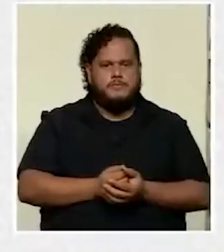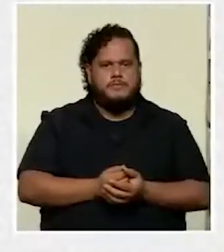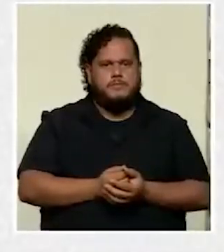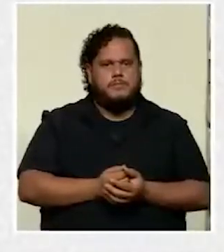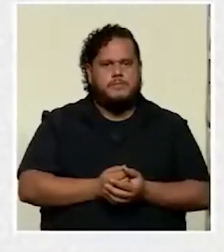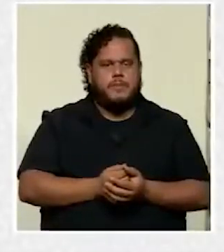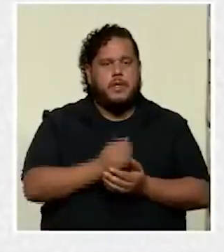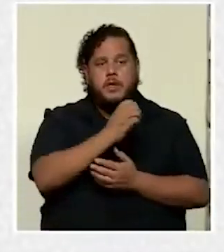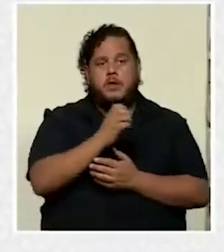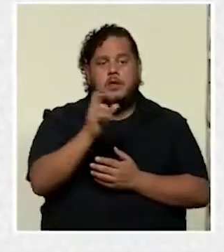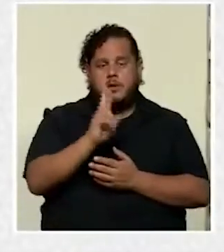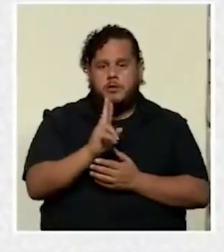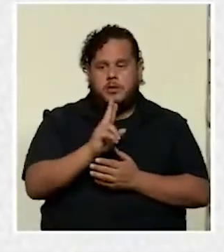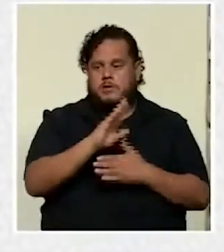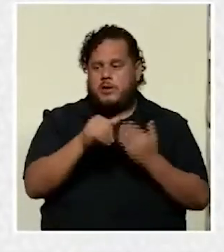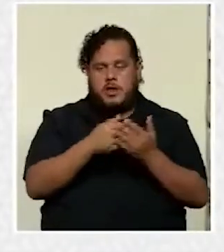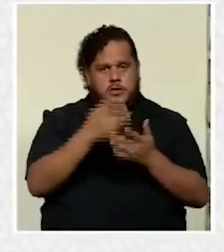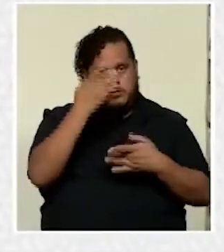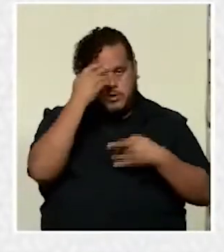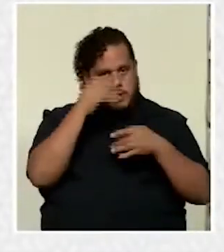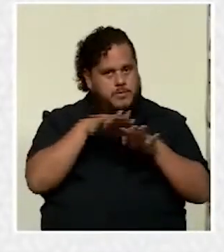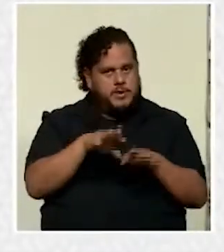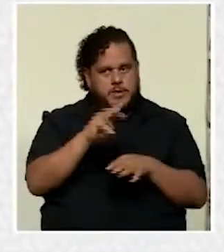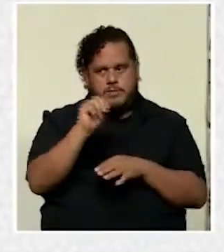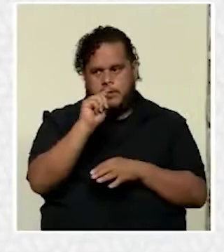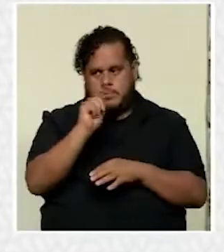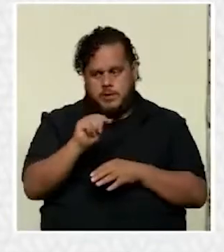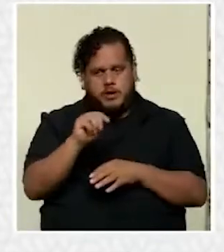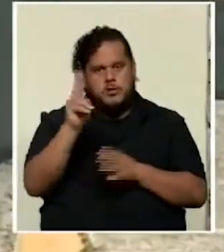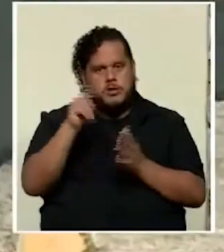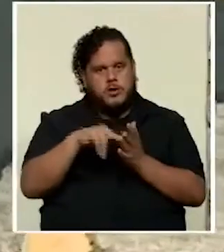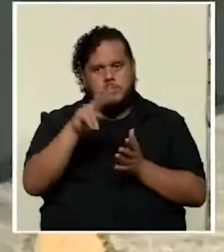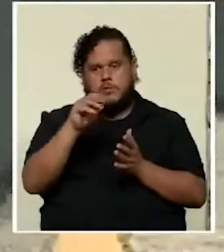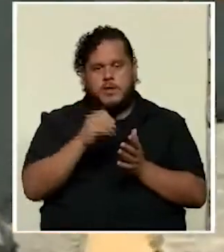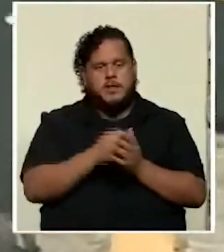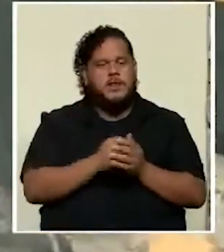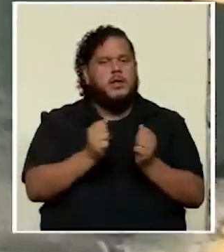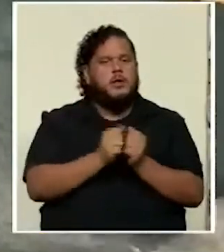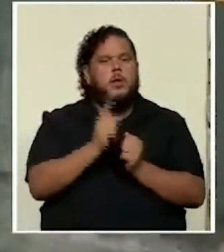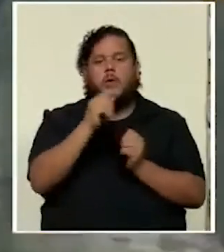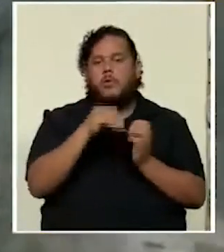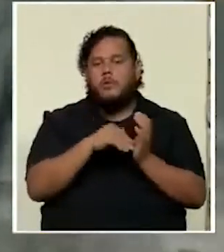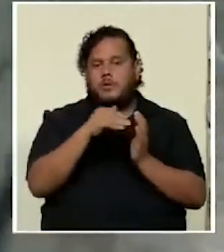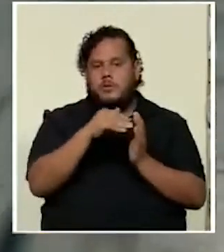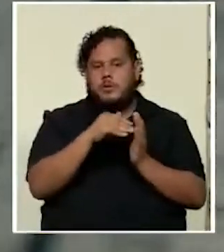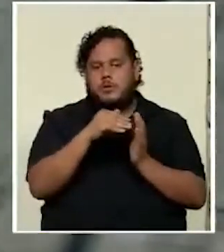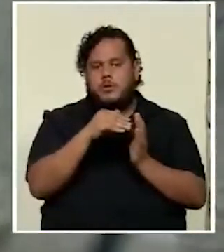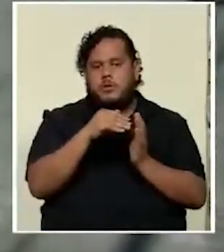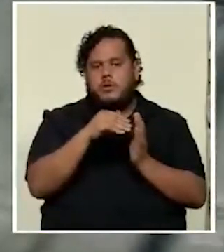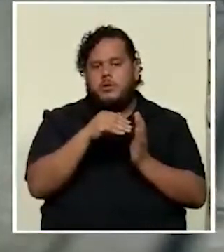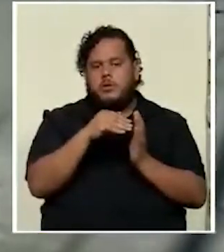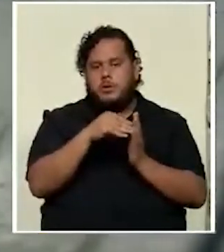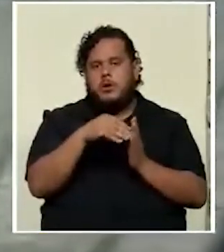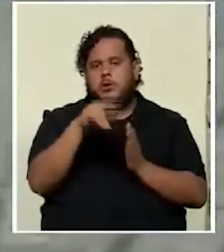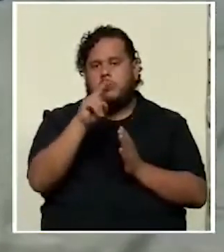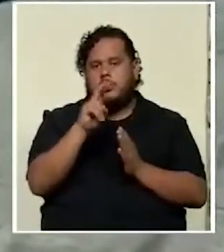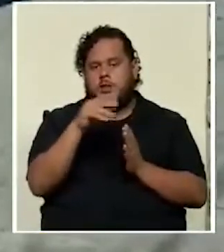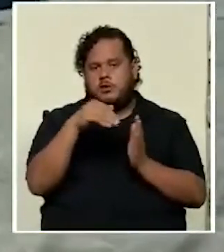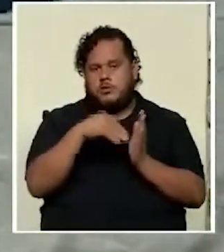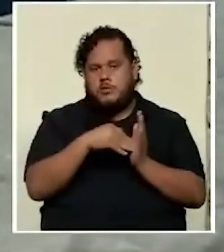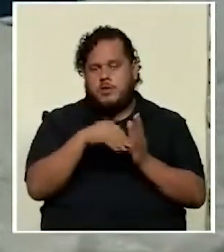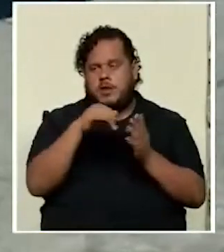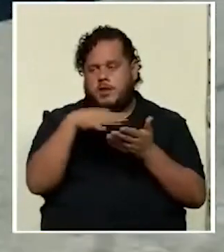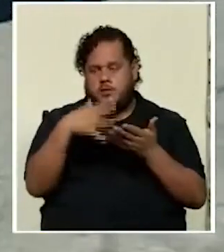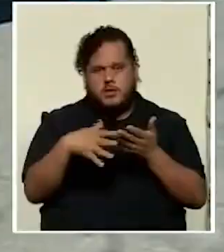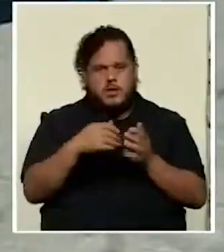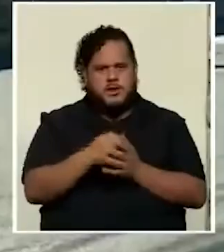Costa Rica entró a la pandemia en marzo del 2020 con un millón doscientos mil estudiantes. Pocos